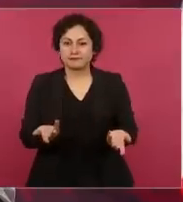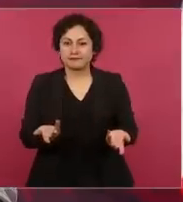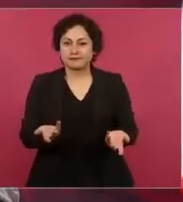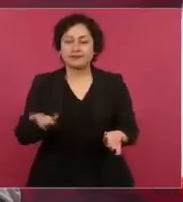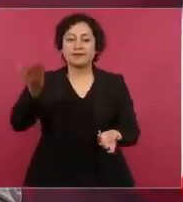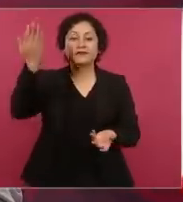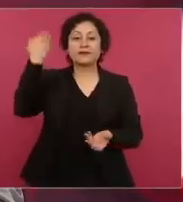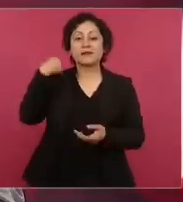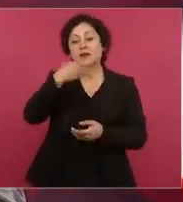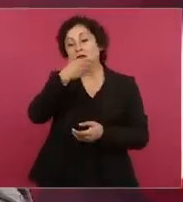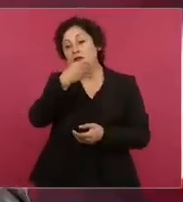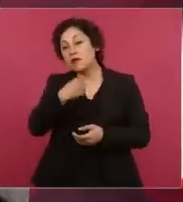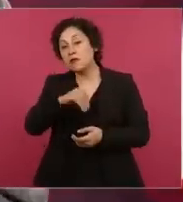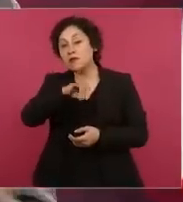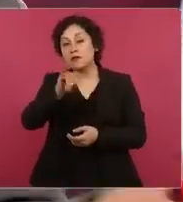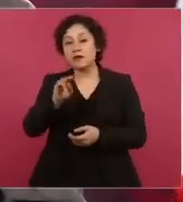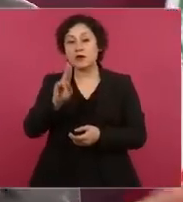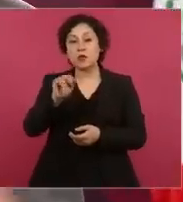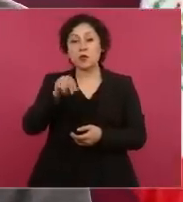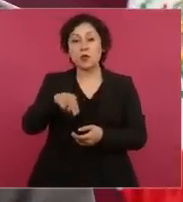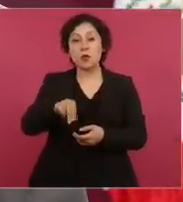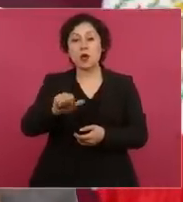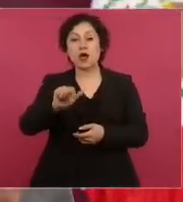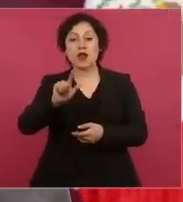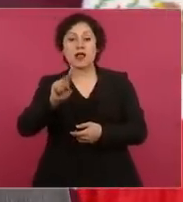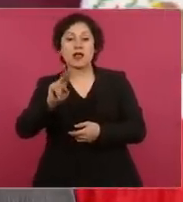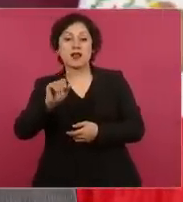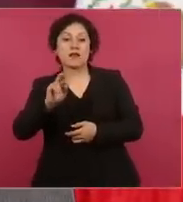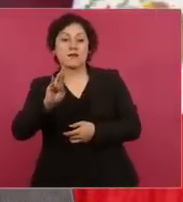Álvarez, ya no hay para dónde hacerse.